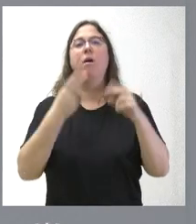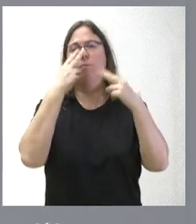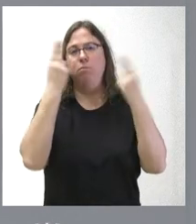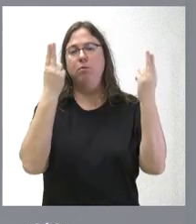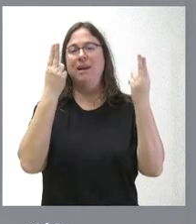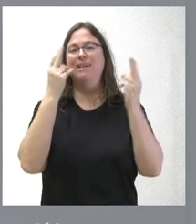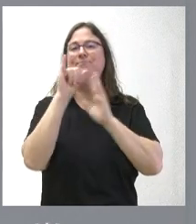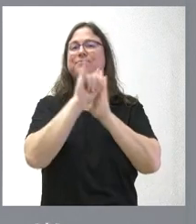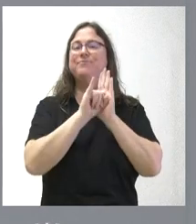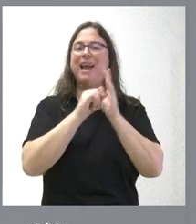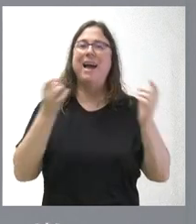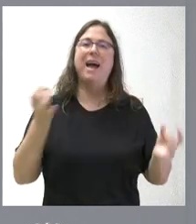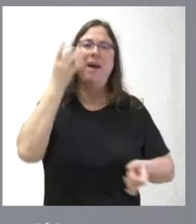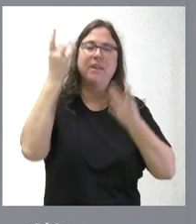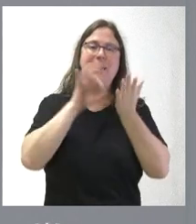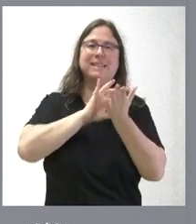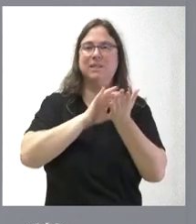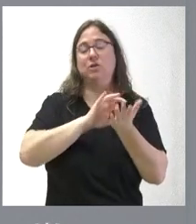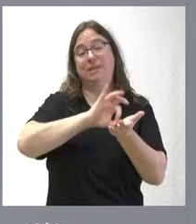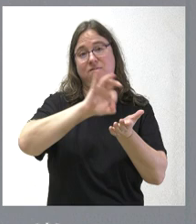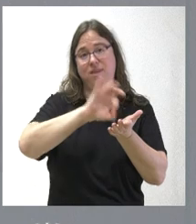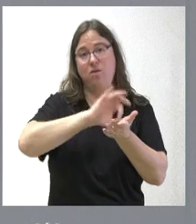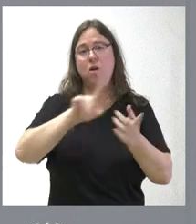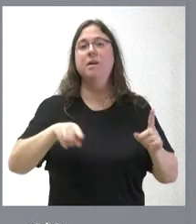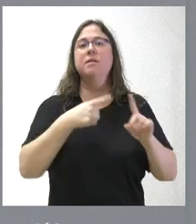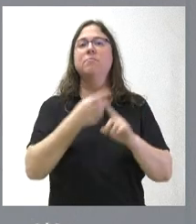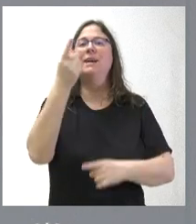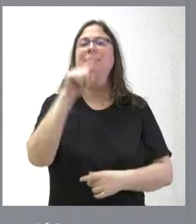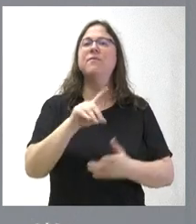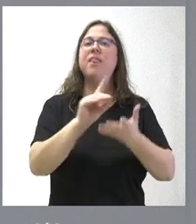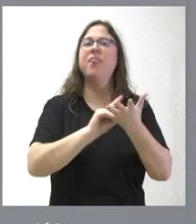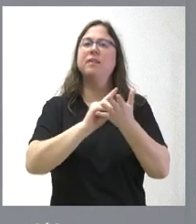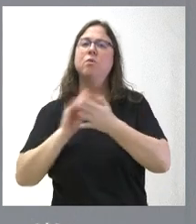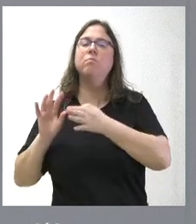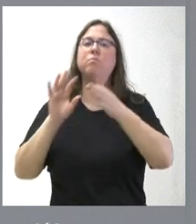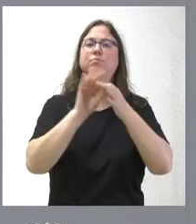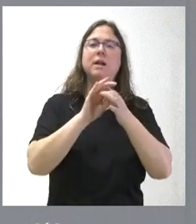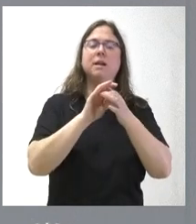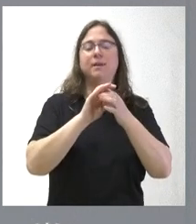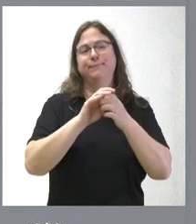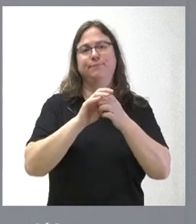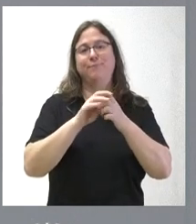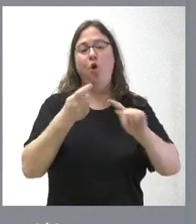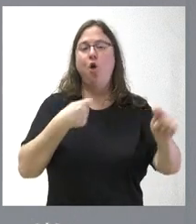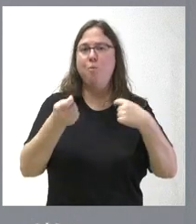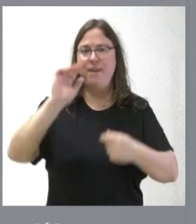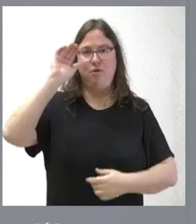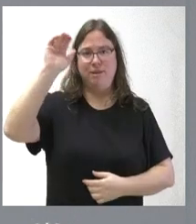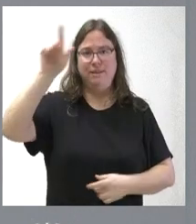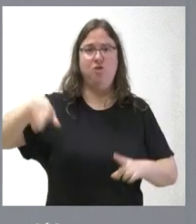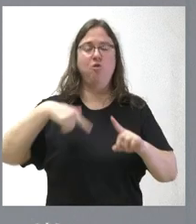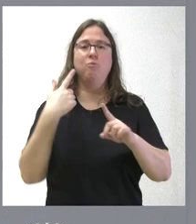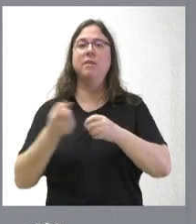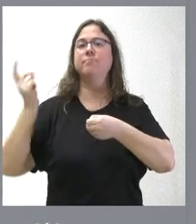indicadores de actividad del sector servicios. Asimismo, las cifras relativas al comercio exterior y la afiliación de trabajadores